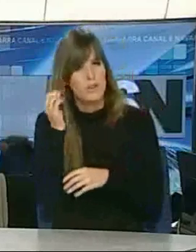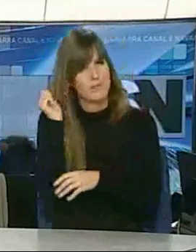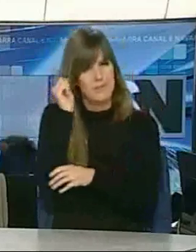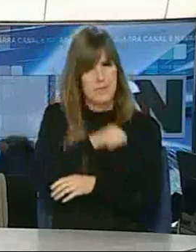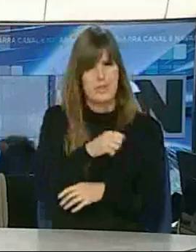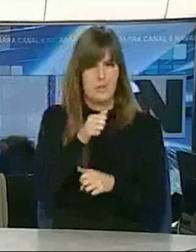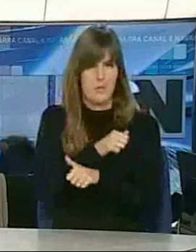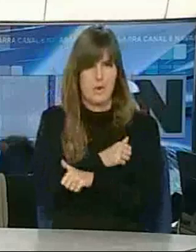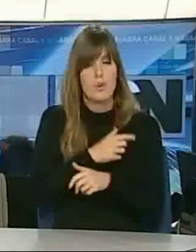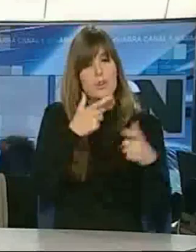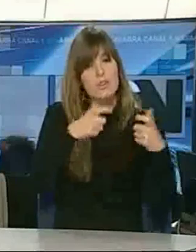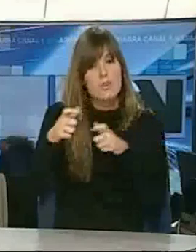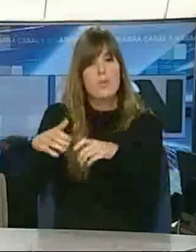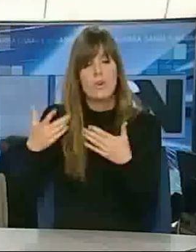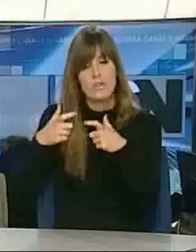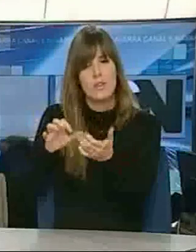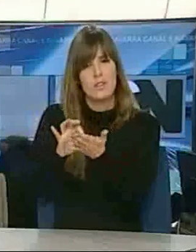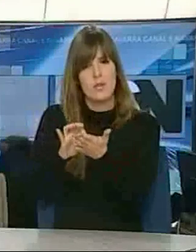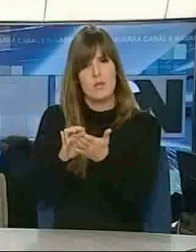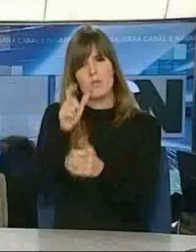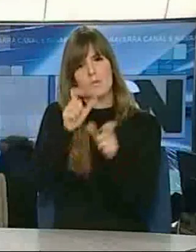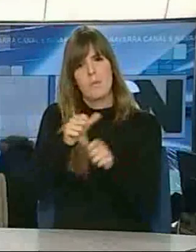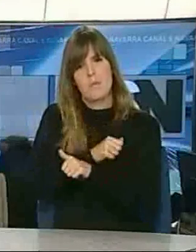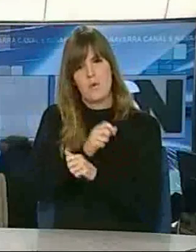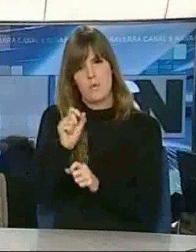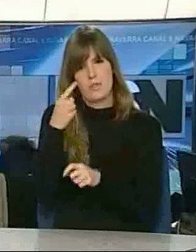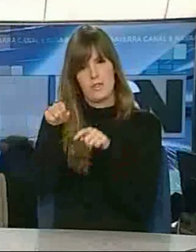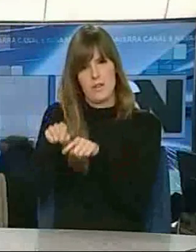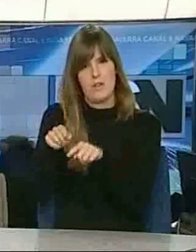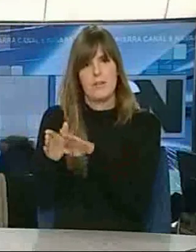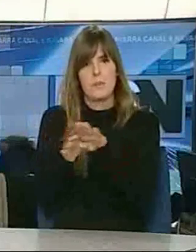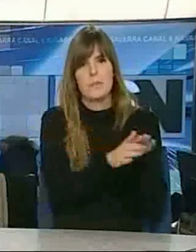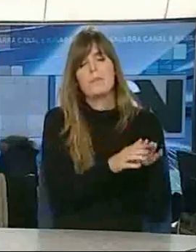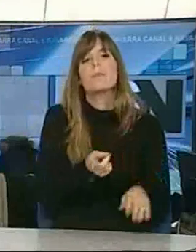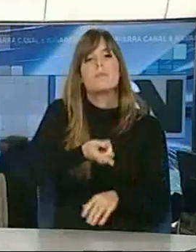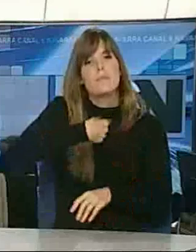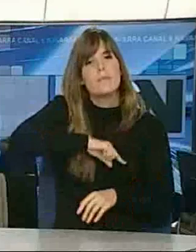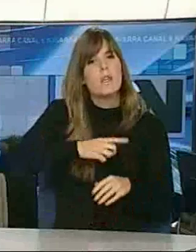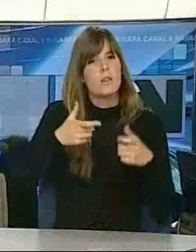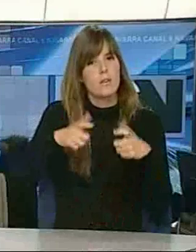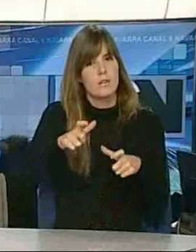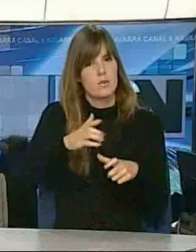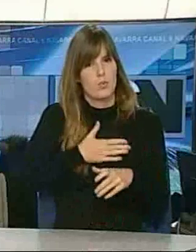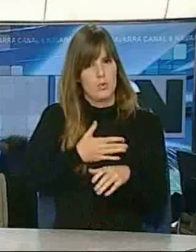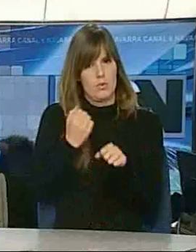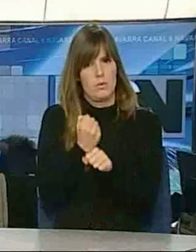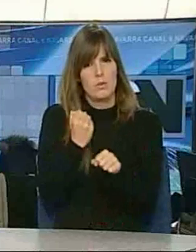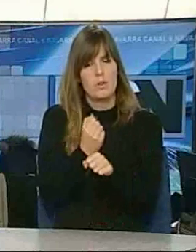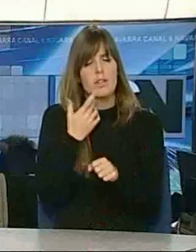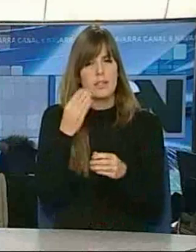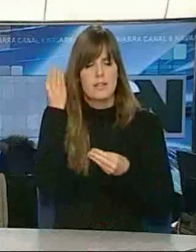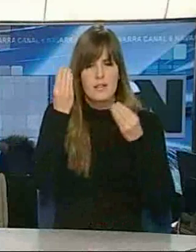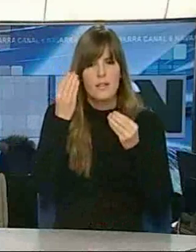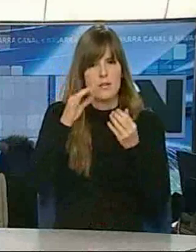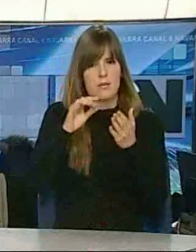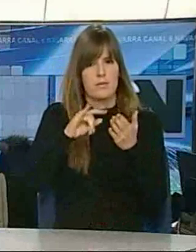sectores la mayor cifra de parados está en servicios. Estamos actuando a través del departamento y de empleo con medidas de